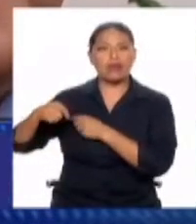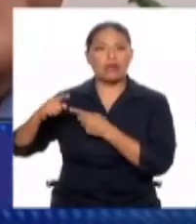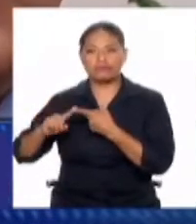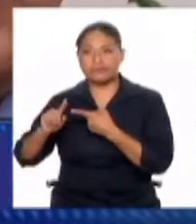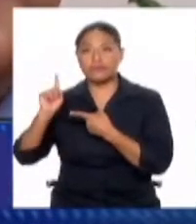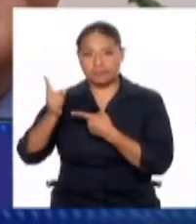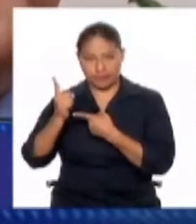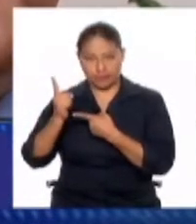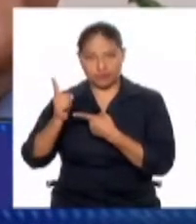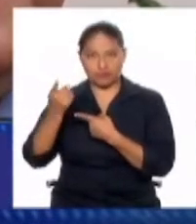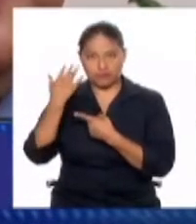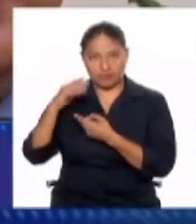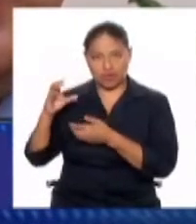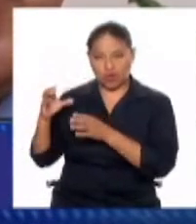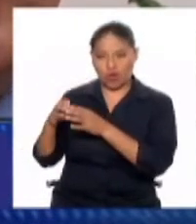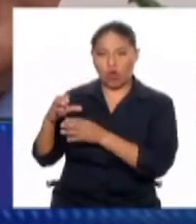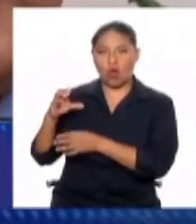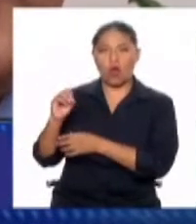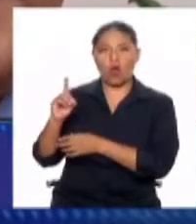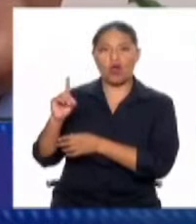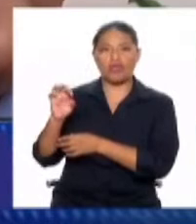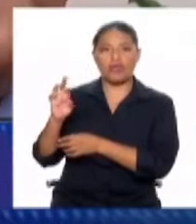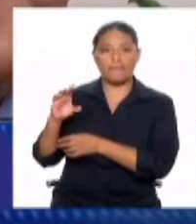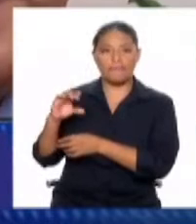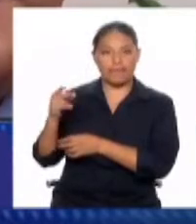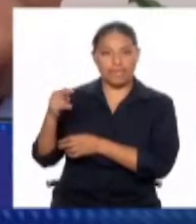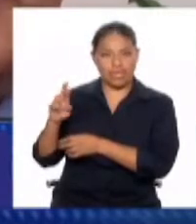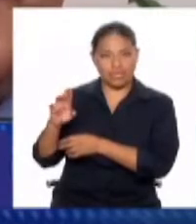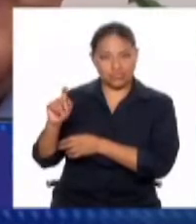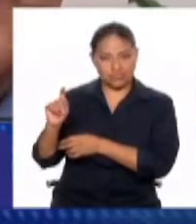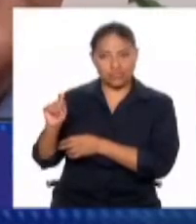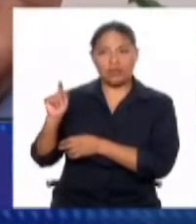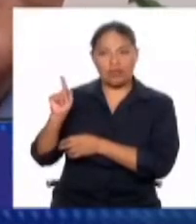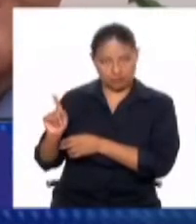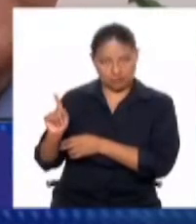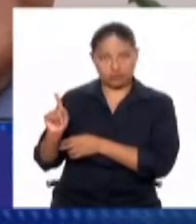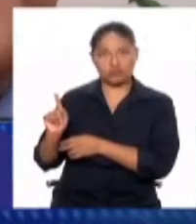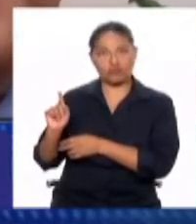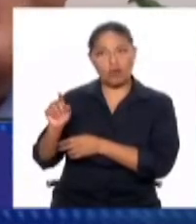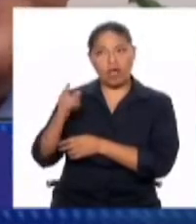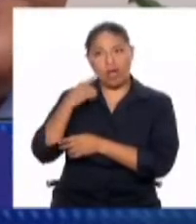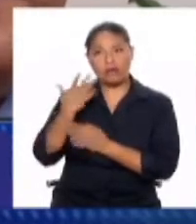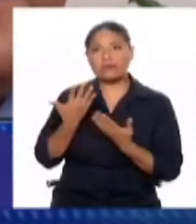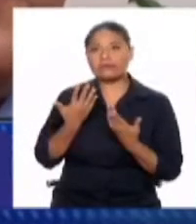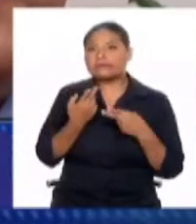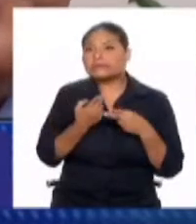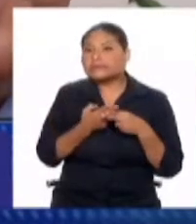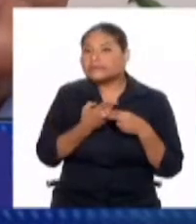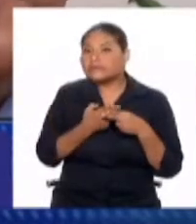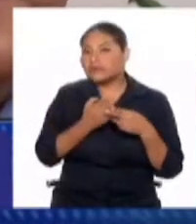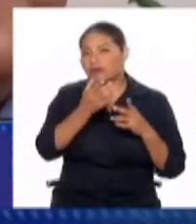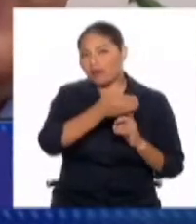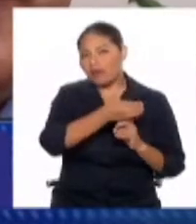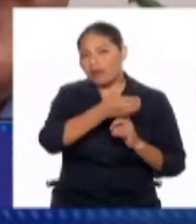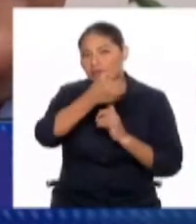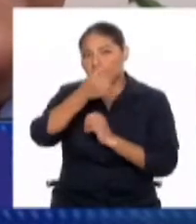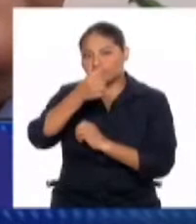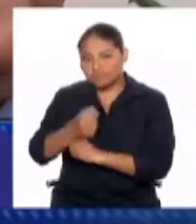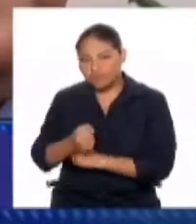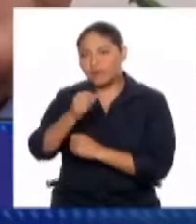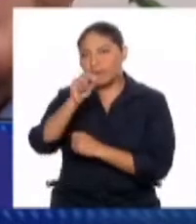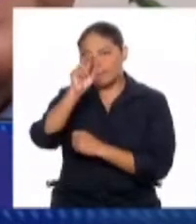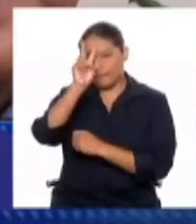tema de Odebrecht. No todavía está en proceso de extradición el tema o proceso de